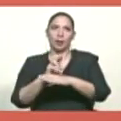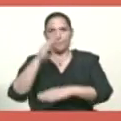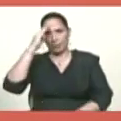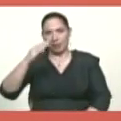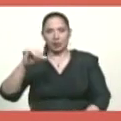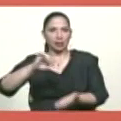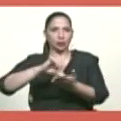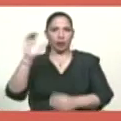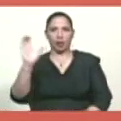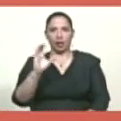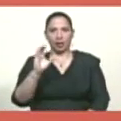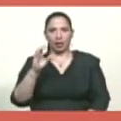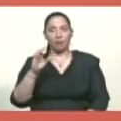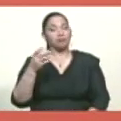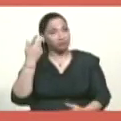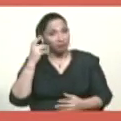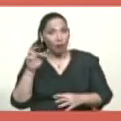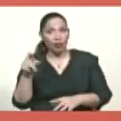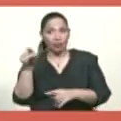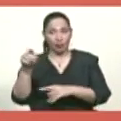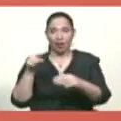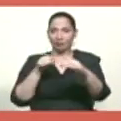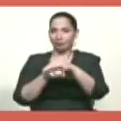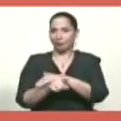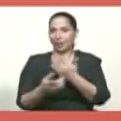ciudad de Calaqui por eso entra y por eso es capturada de Calaqui